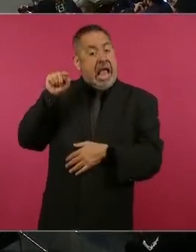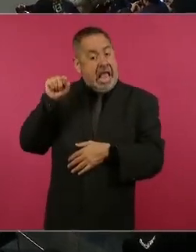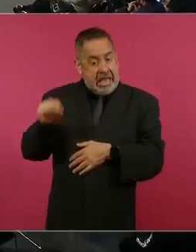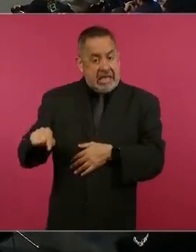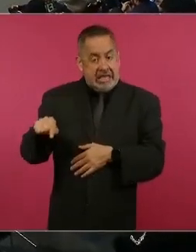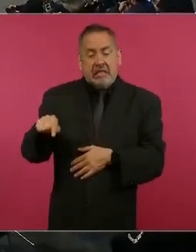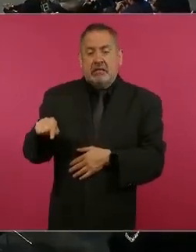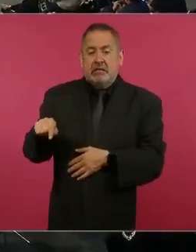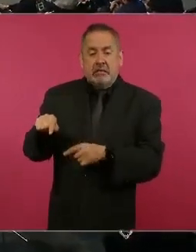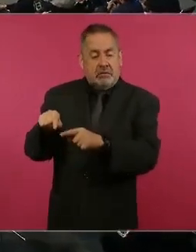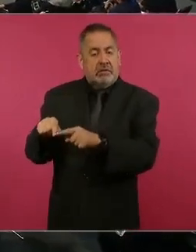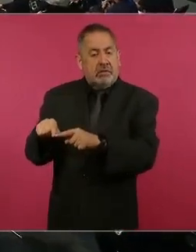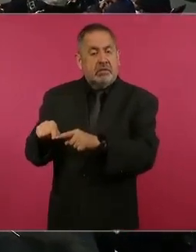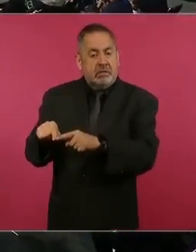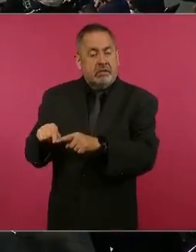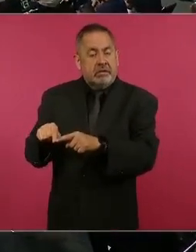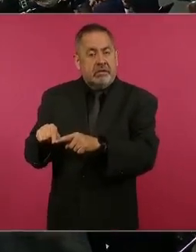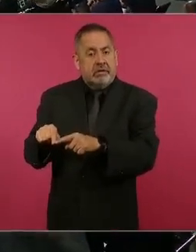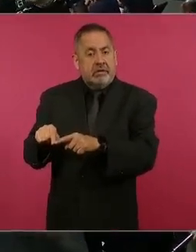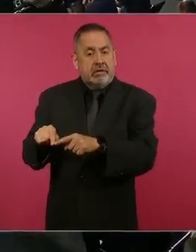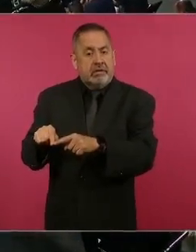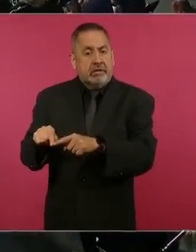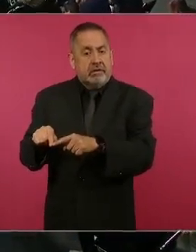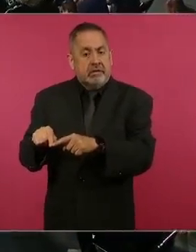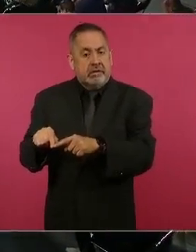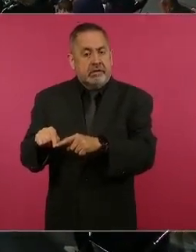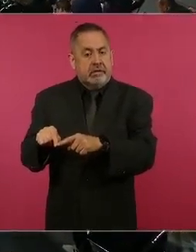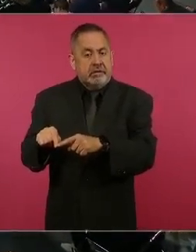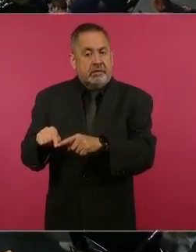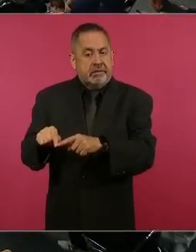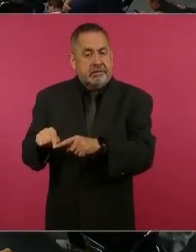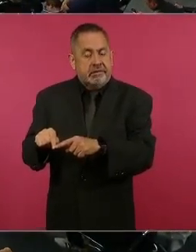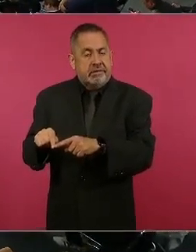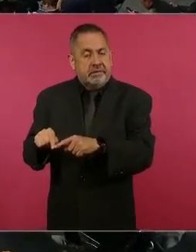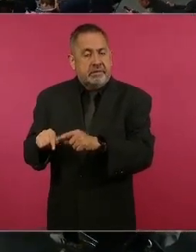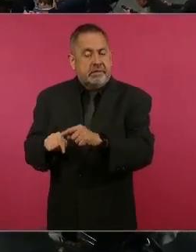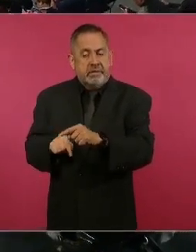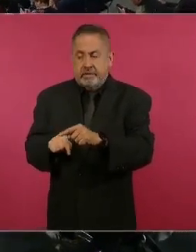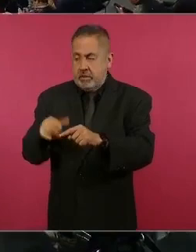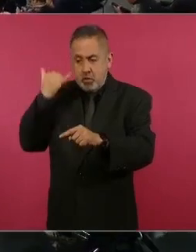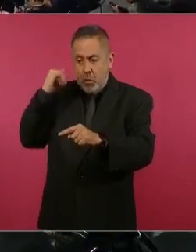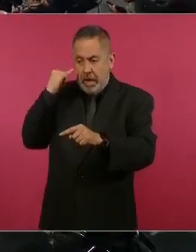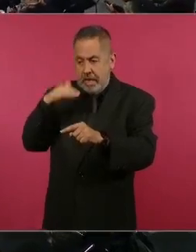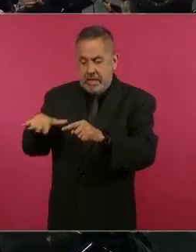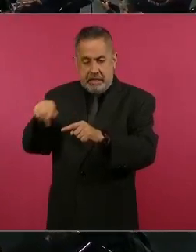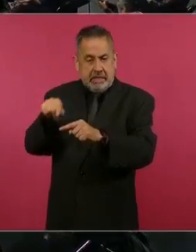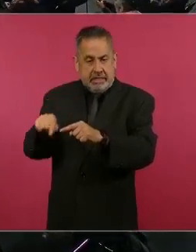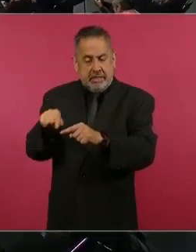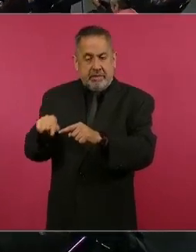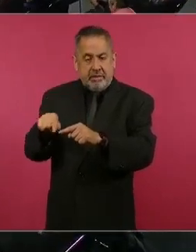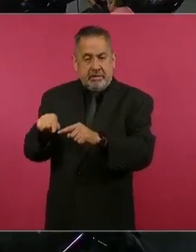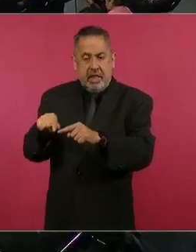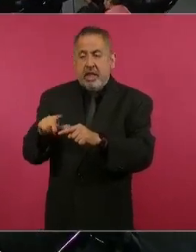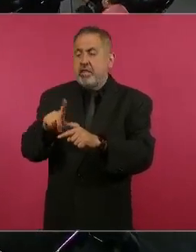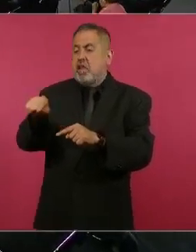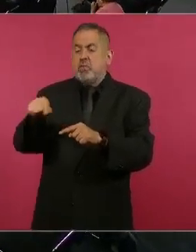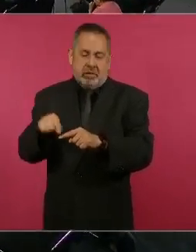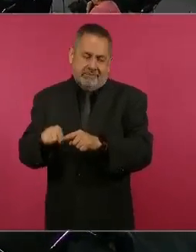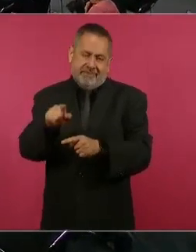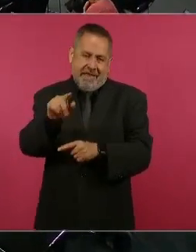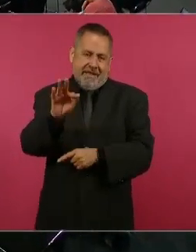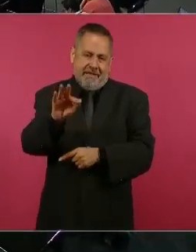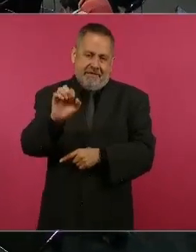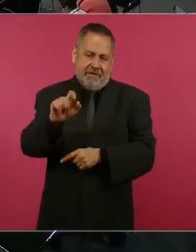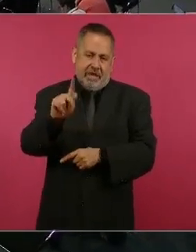luego Felipe Carrillo